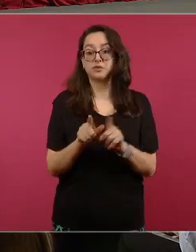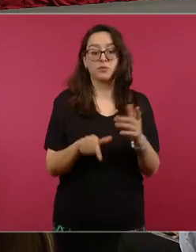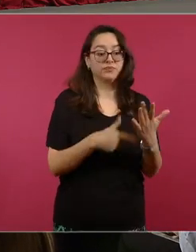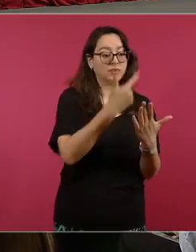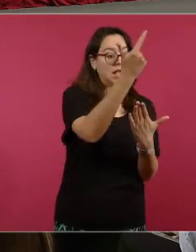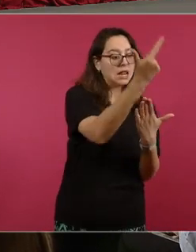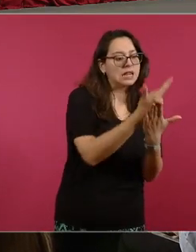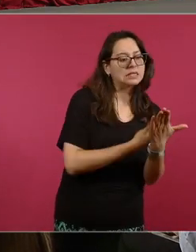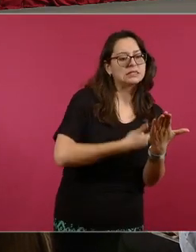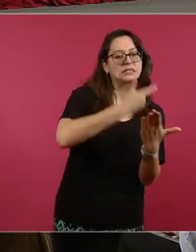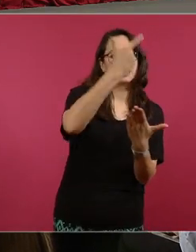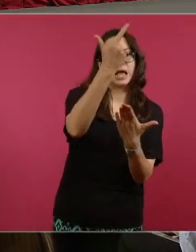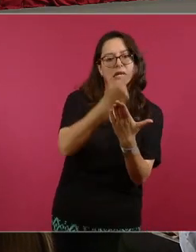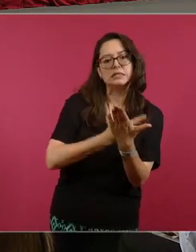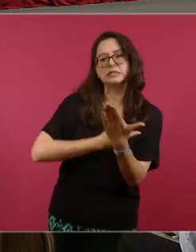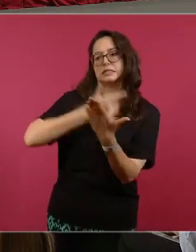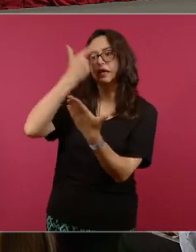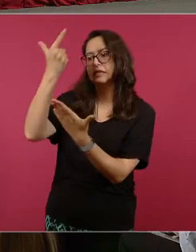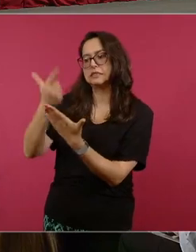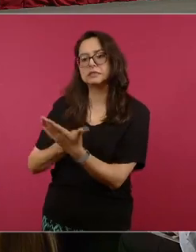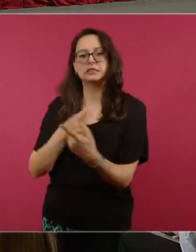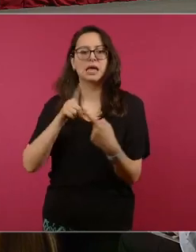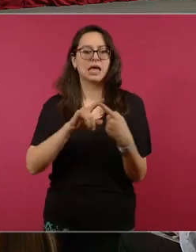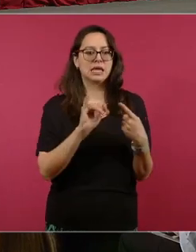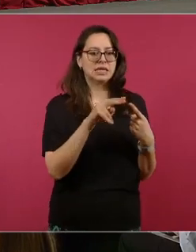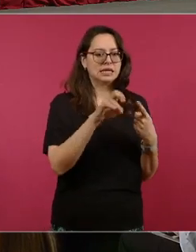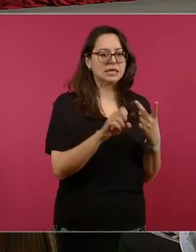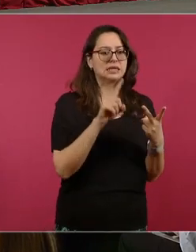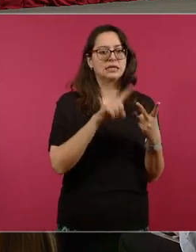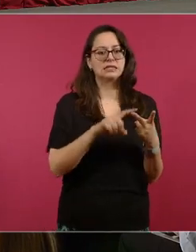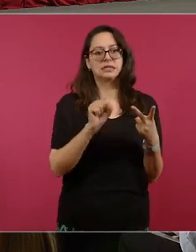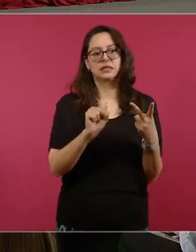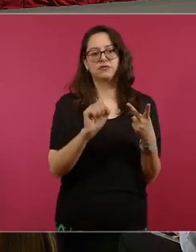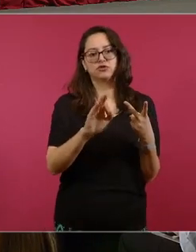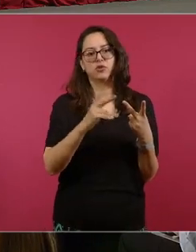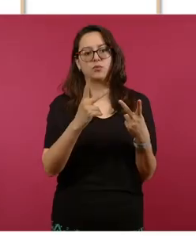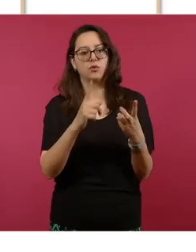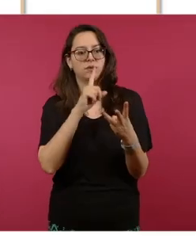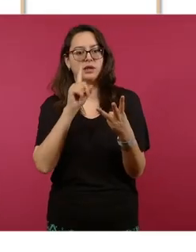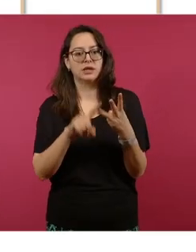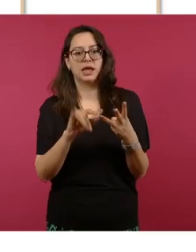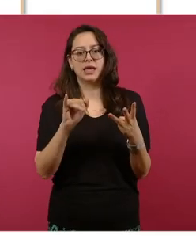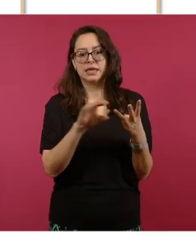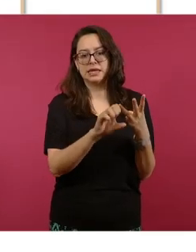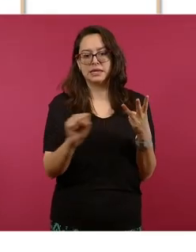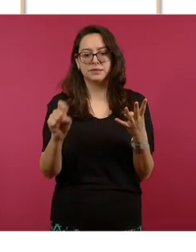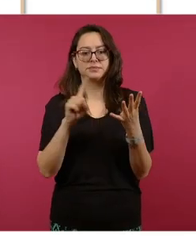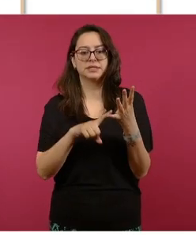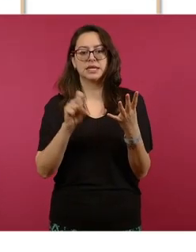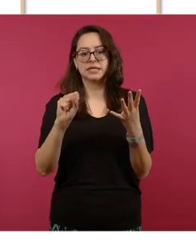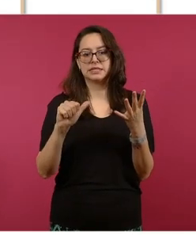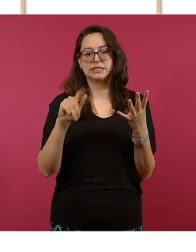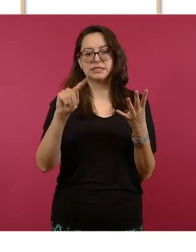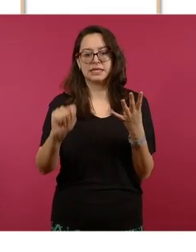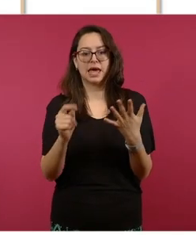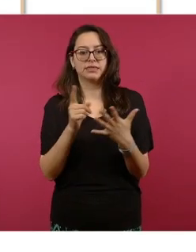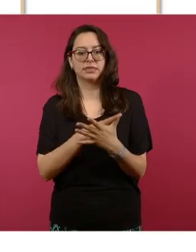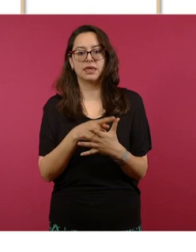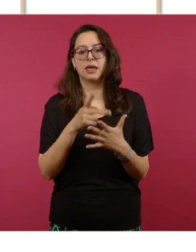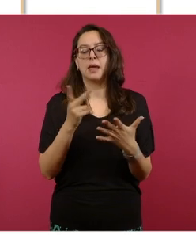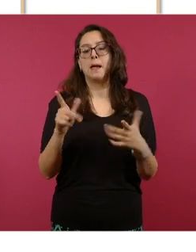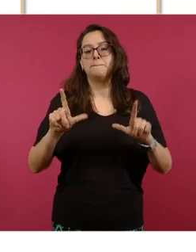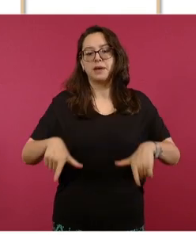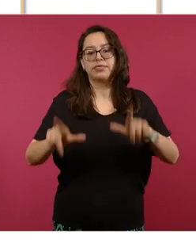nos ha apoyado el INE función pública el IMSS SAT y plataforma méxico sobre todo con esta información